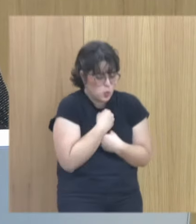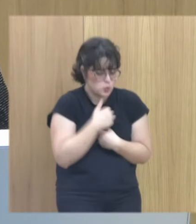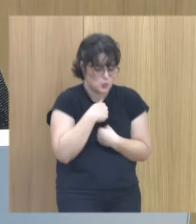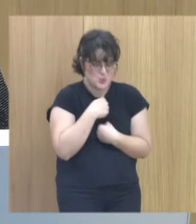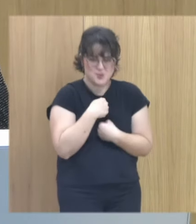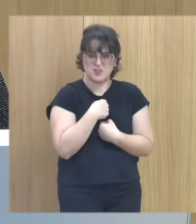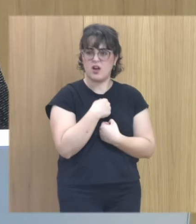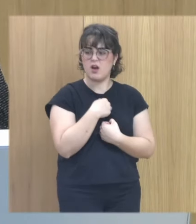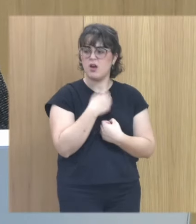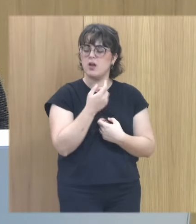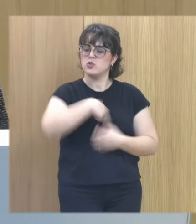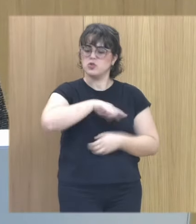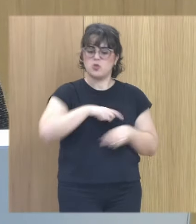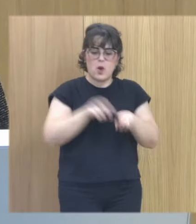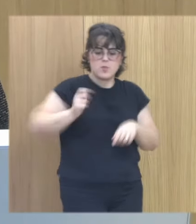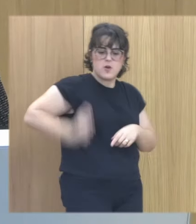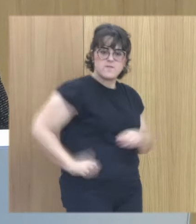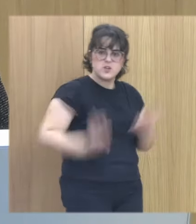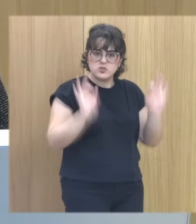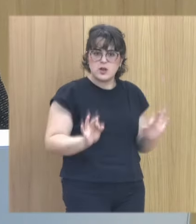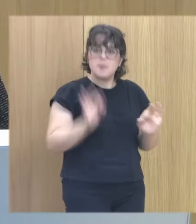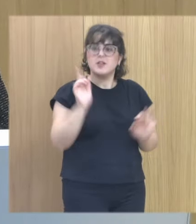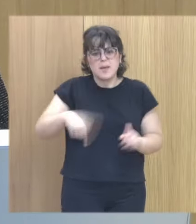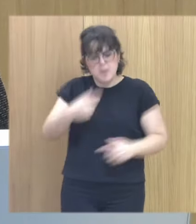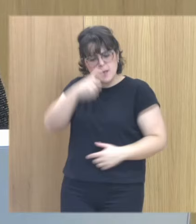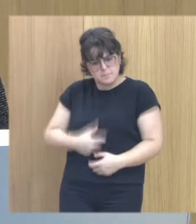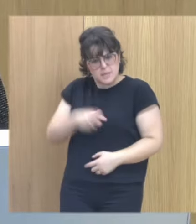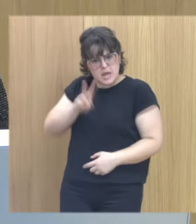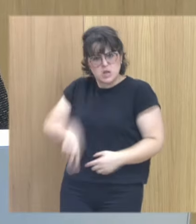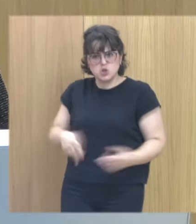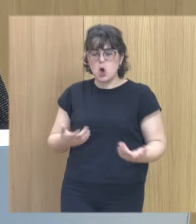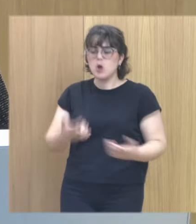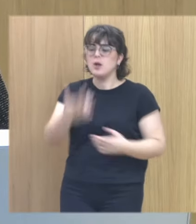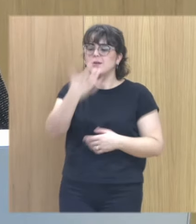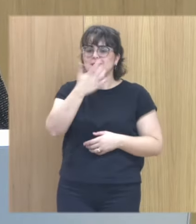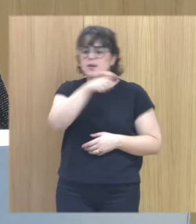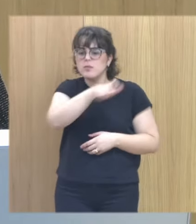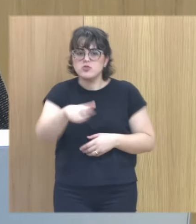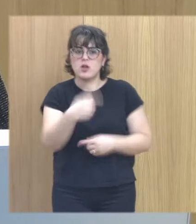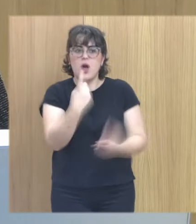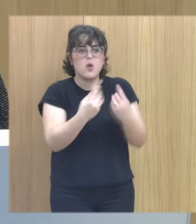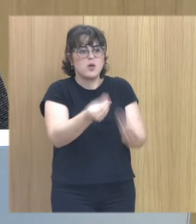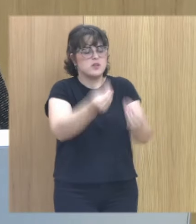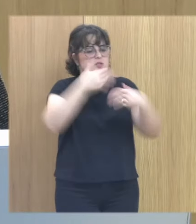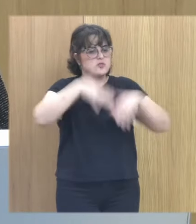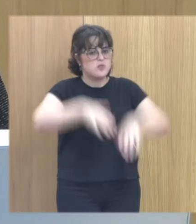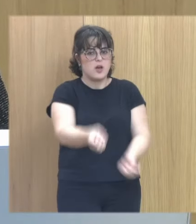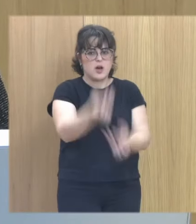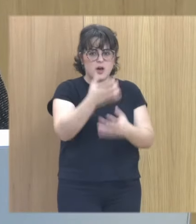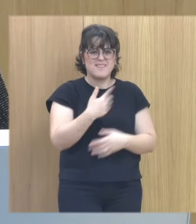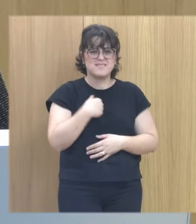nosotros somos profesionales pero sobre todo somos personas y cuando la gente te cuenta determinadas historias tú quieres